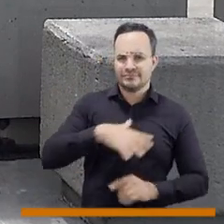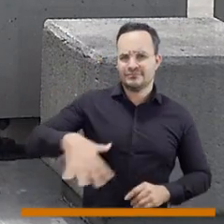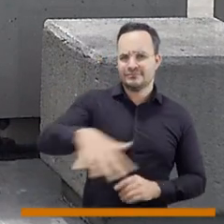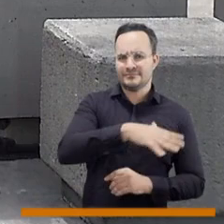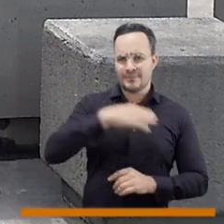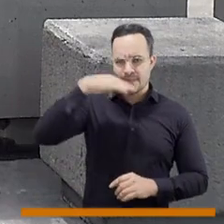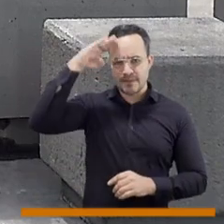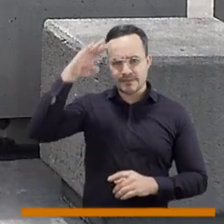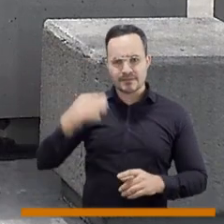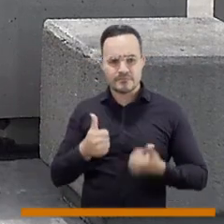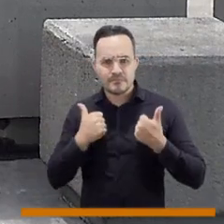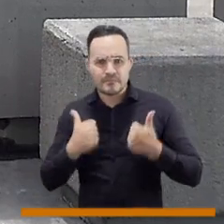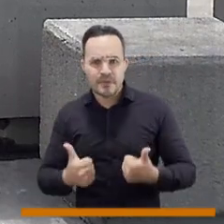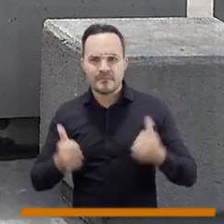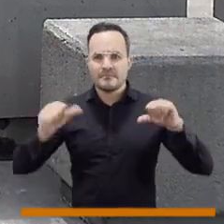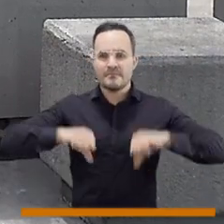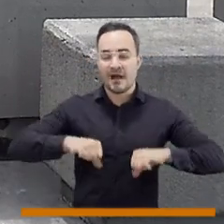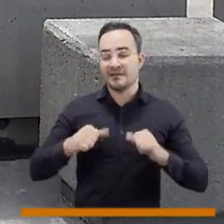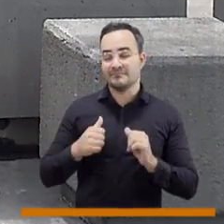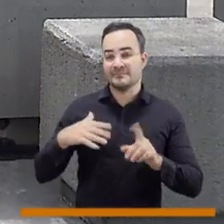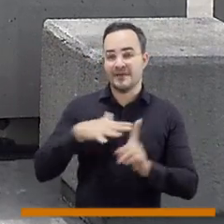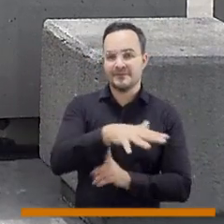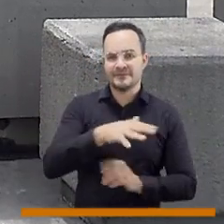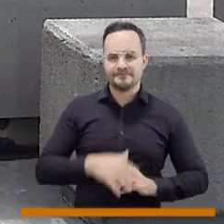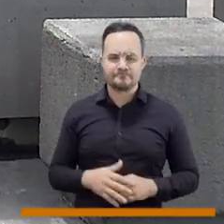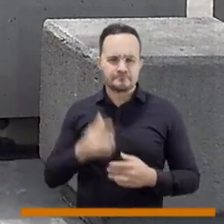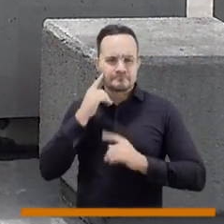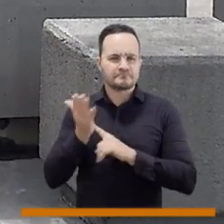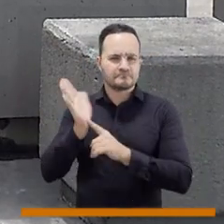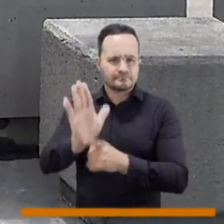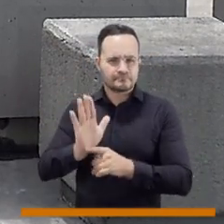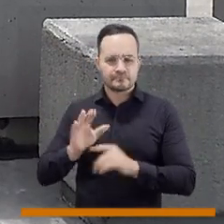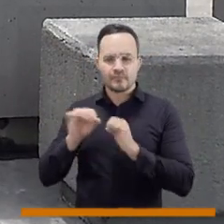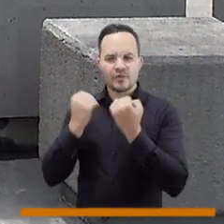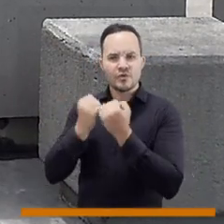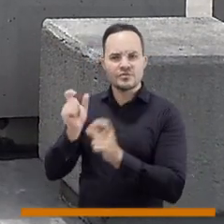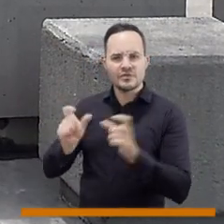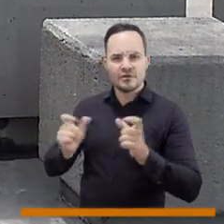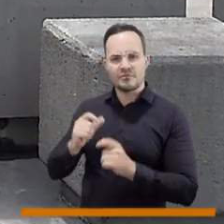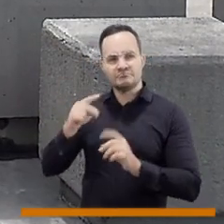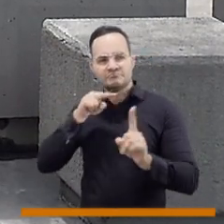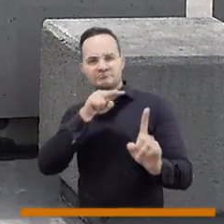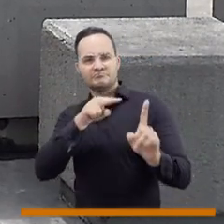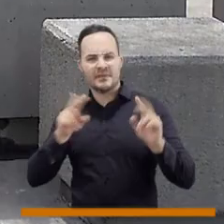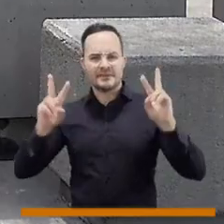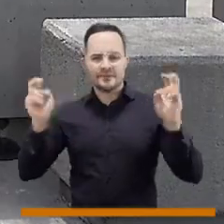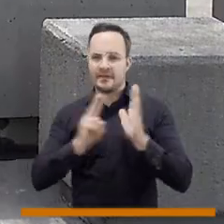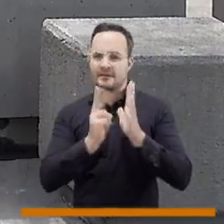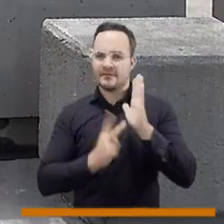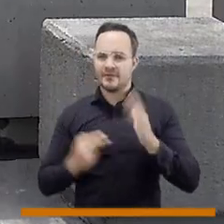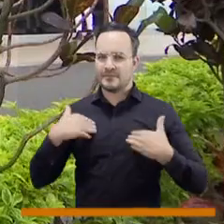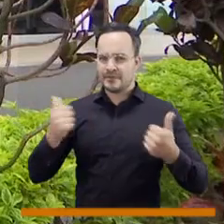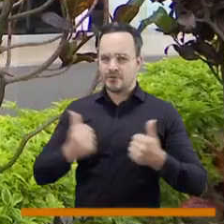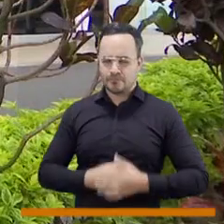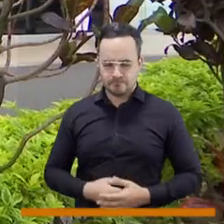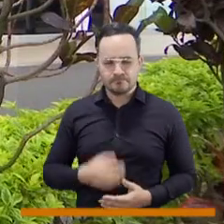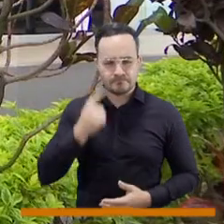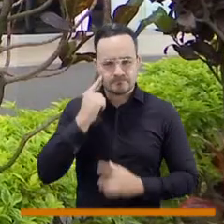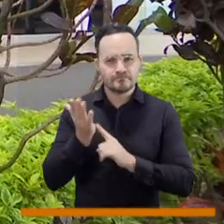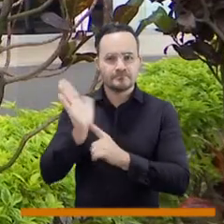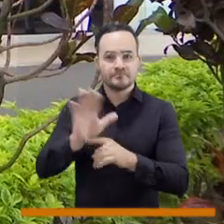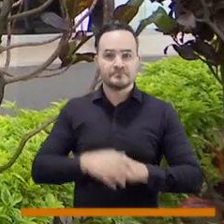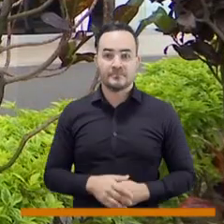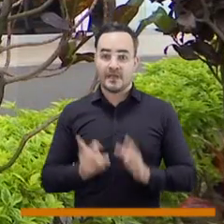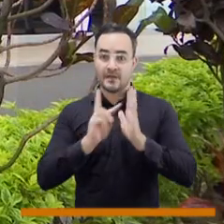de los medellinenses. Entonces, revisemos con los corporados su visión de la reforma a la salud y los impactos. La reforma